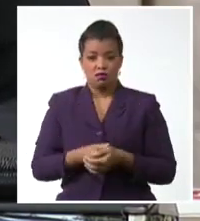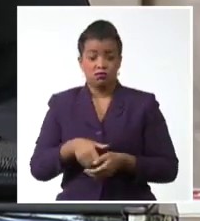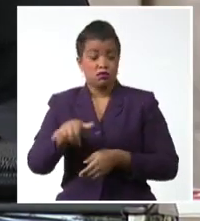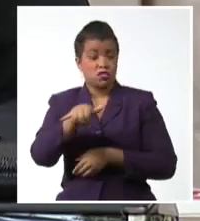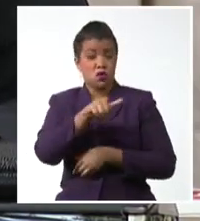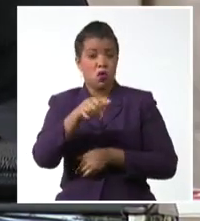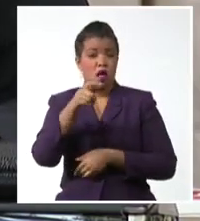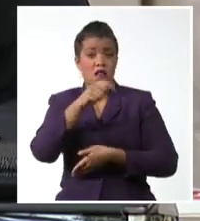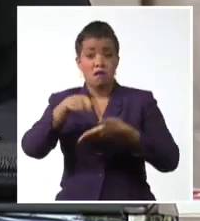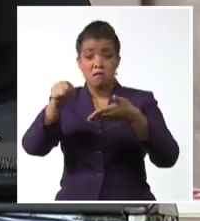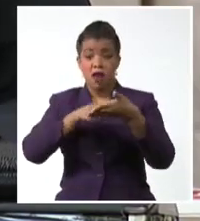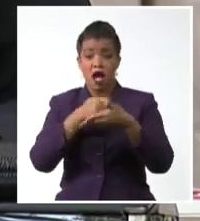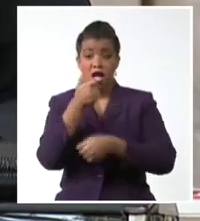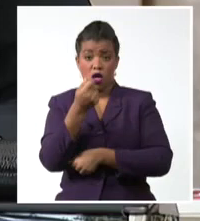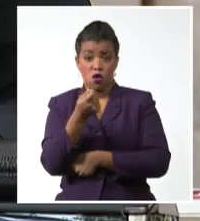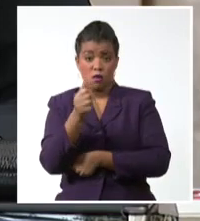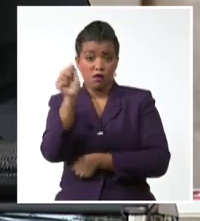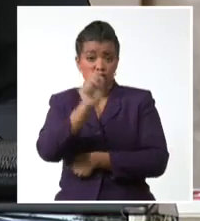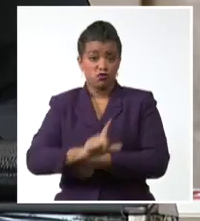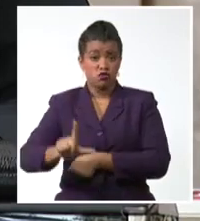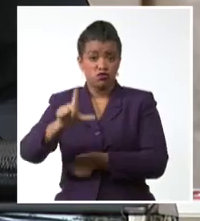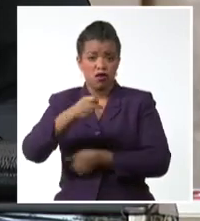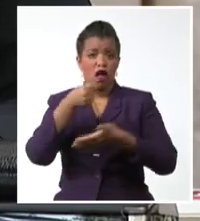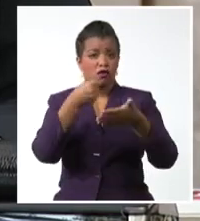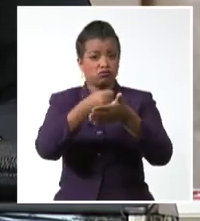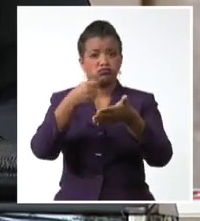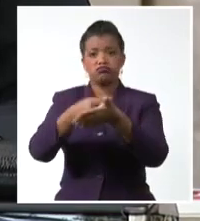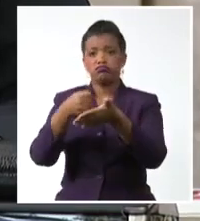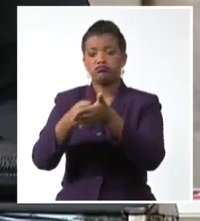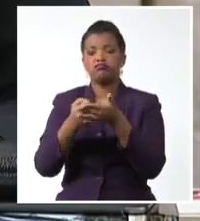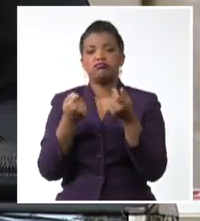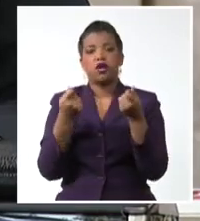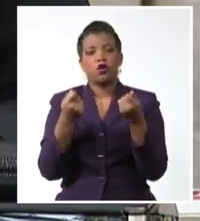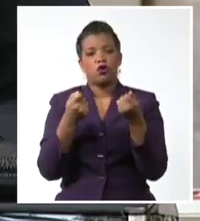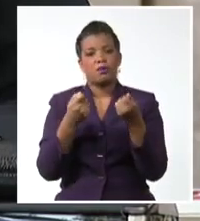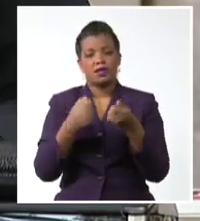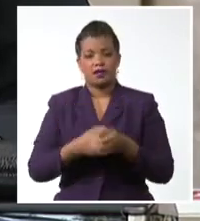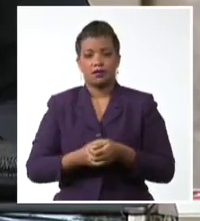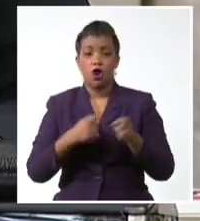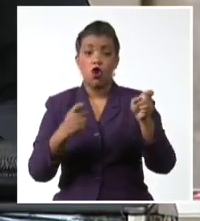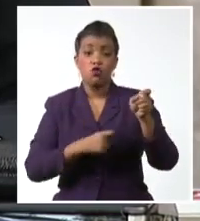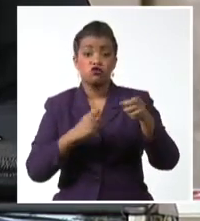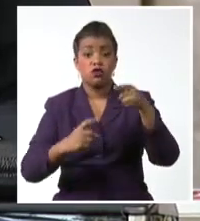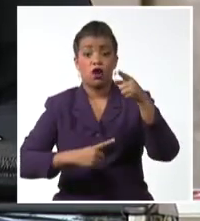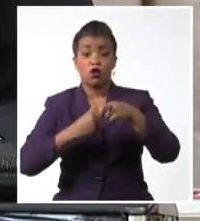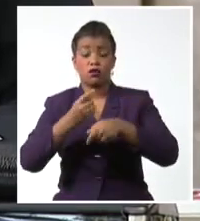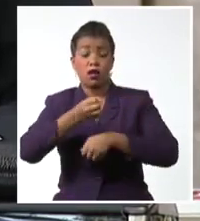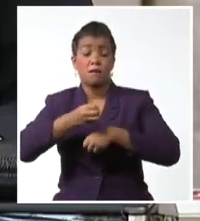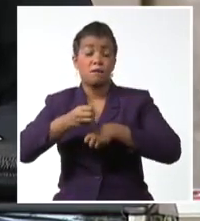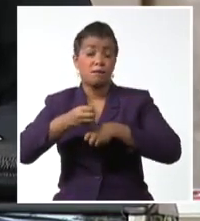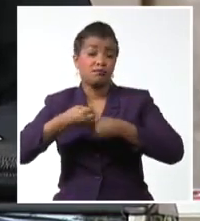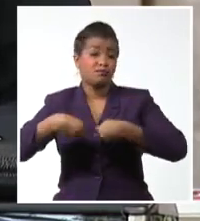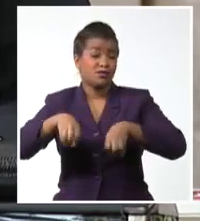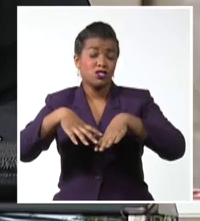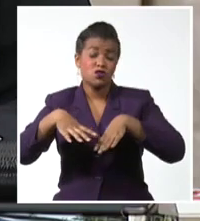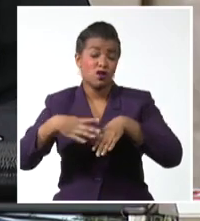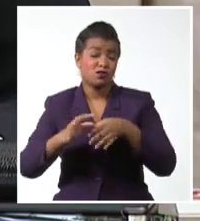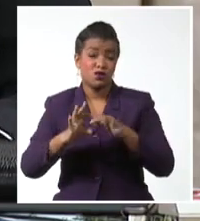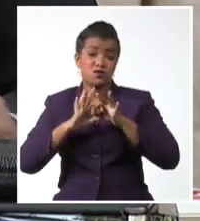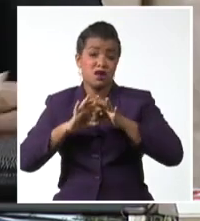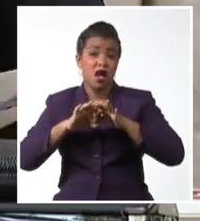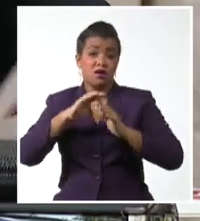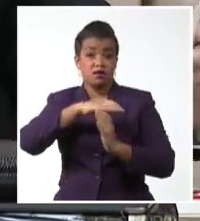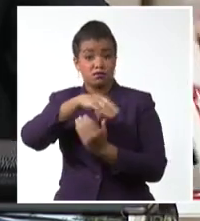estrategia económica y social para el impulso de la economía y el enfrentamiento a la crisis mundial provocada por la COVID-19